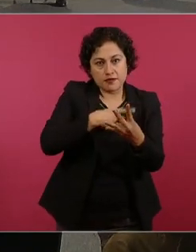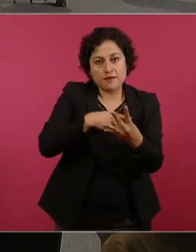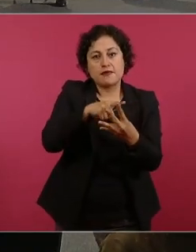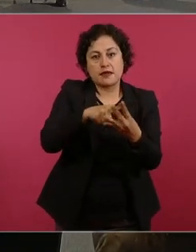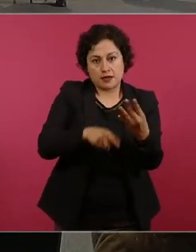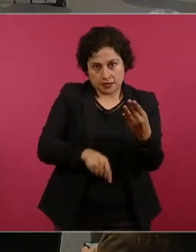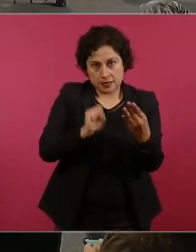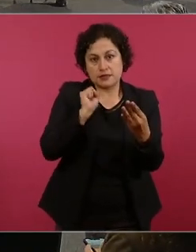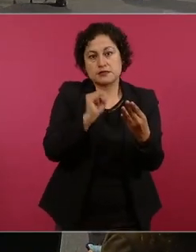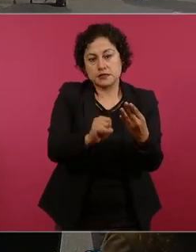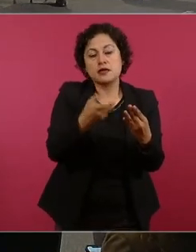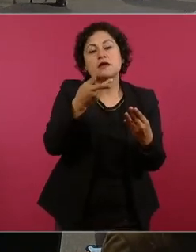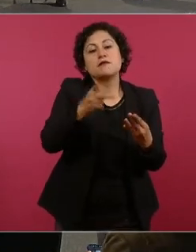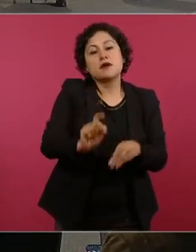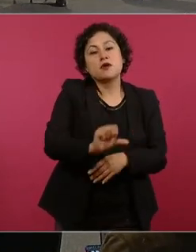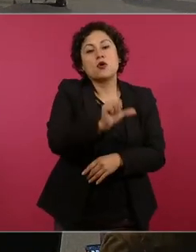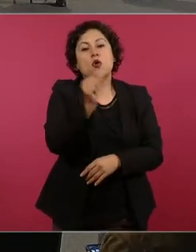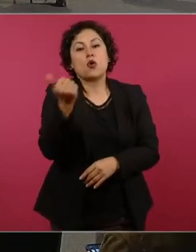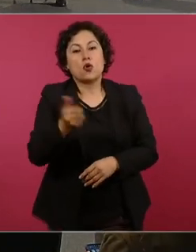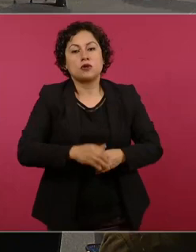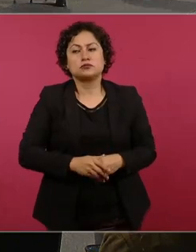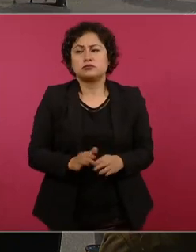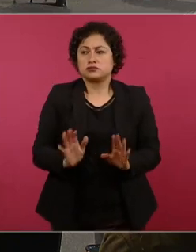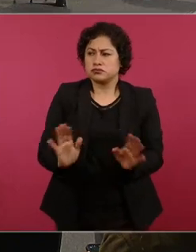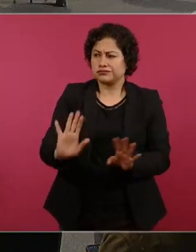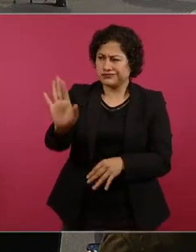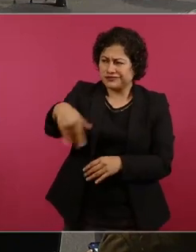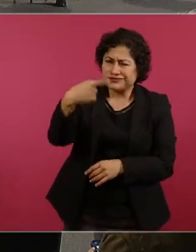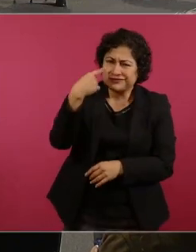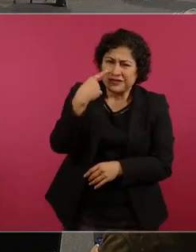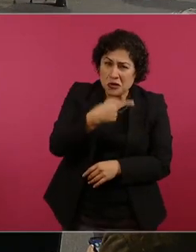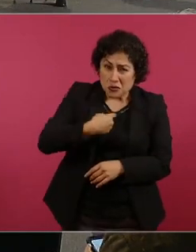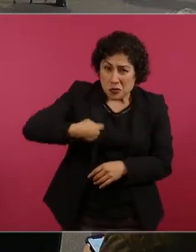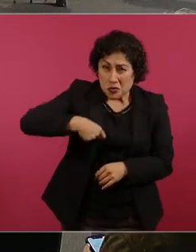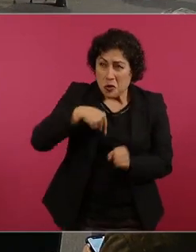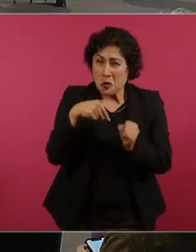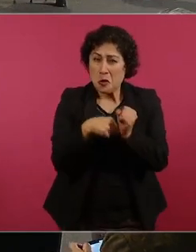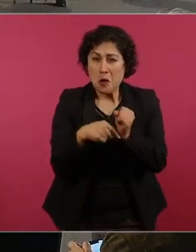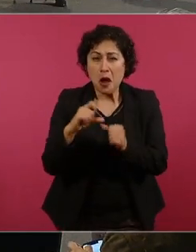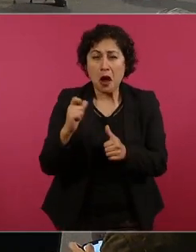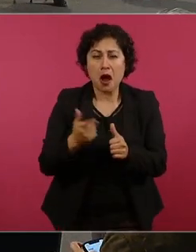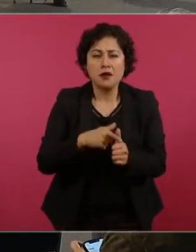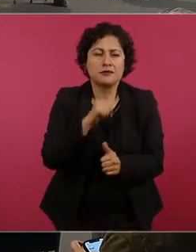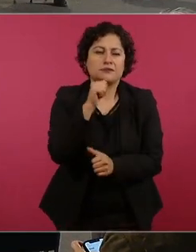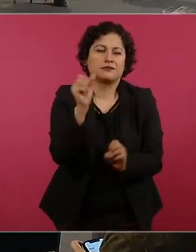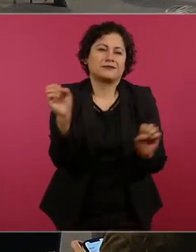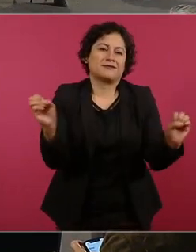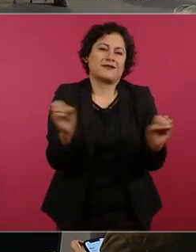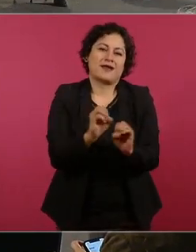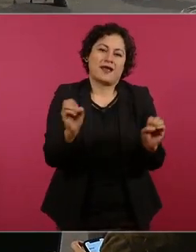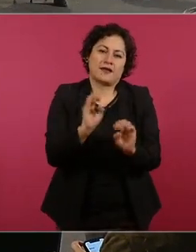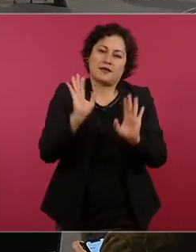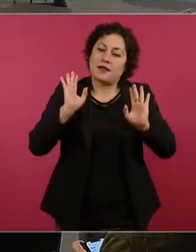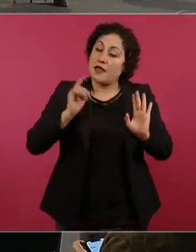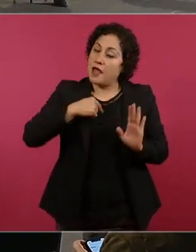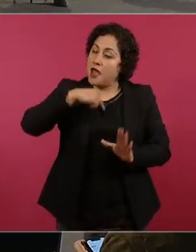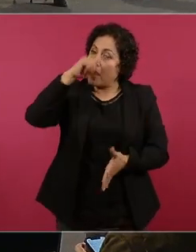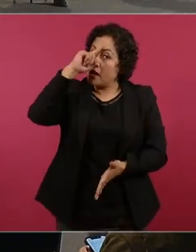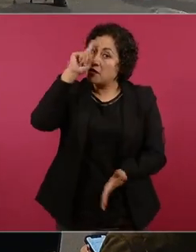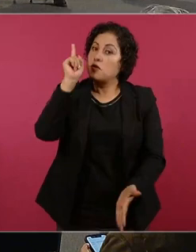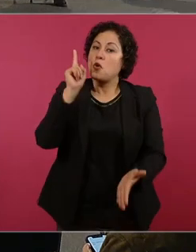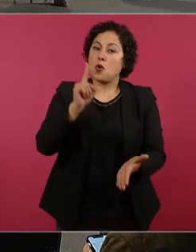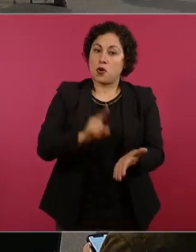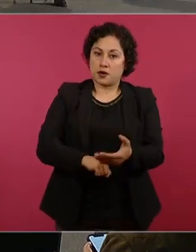nosotros no tenemos nada que ocultar y creo que este la regla de oro de la